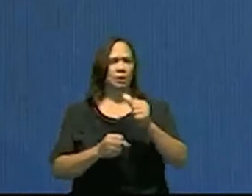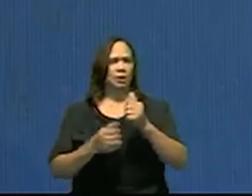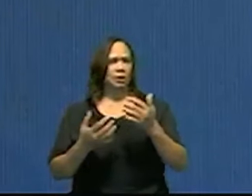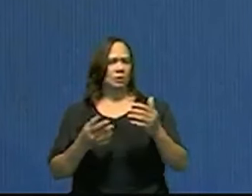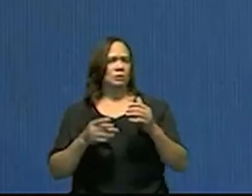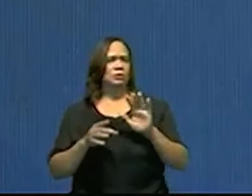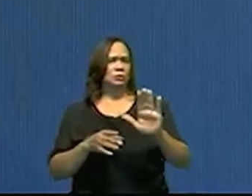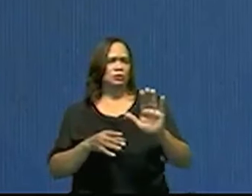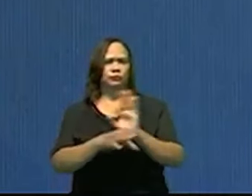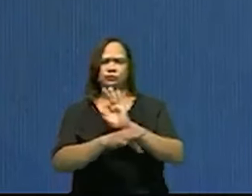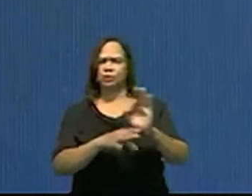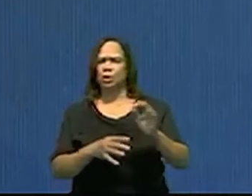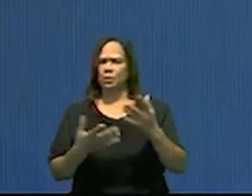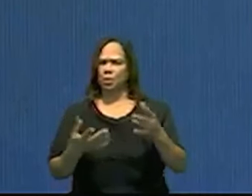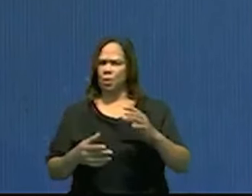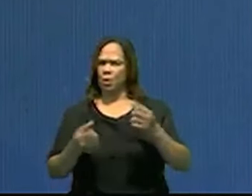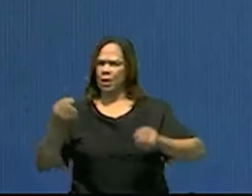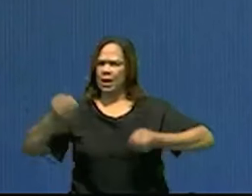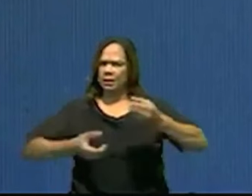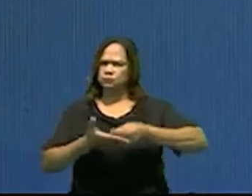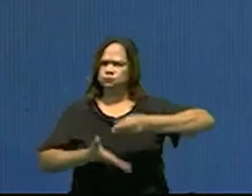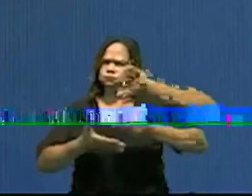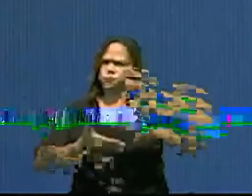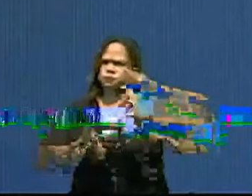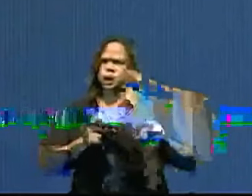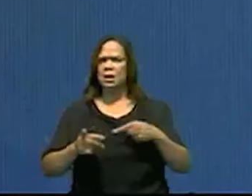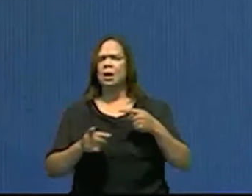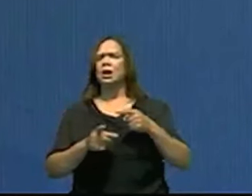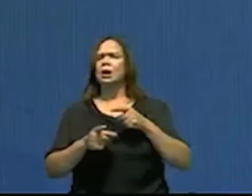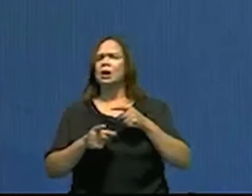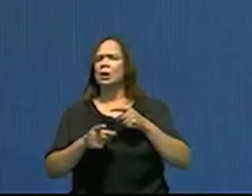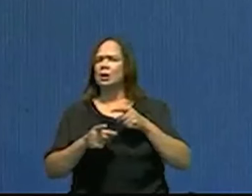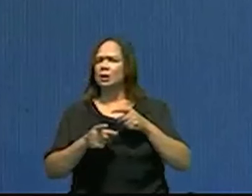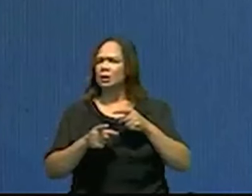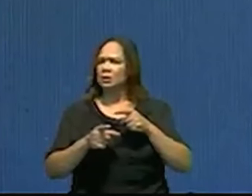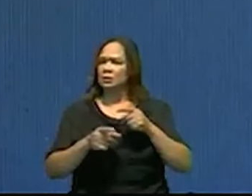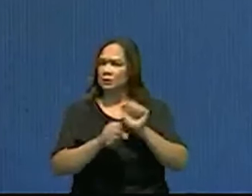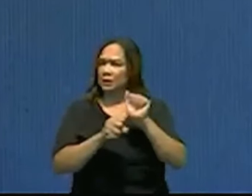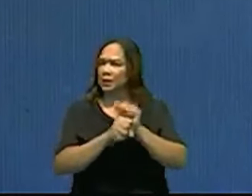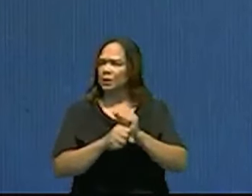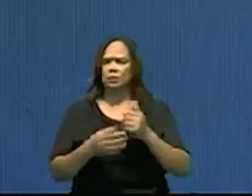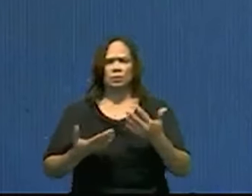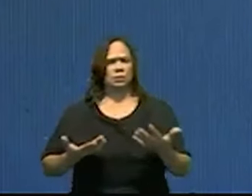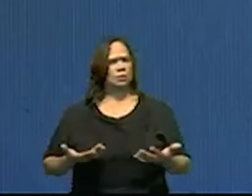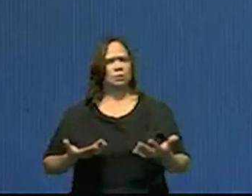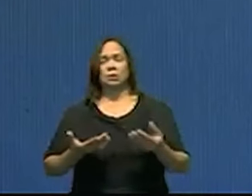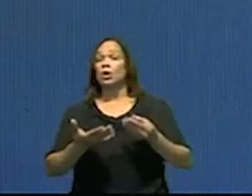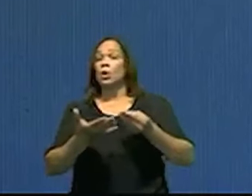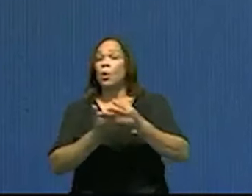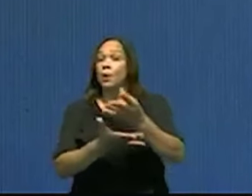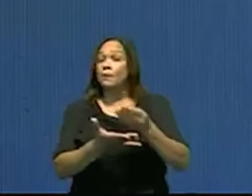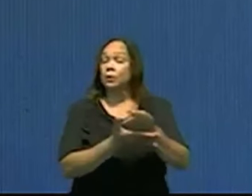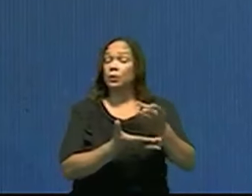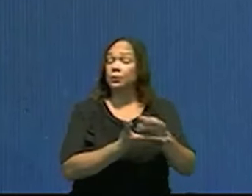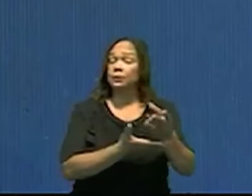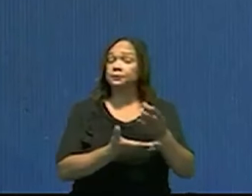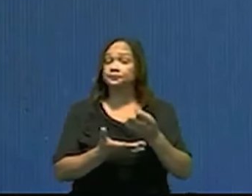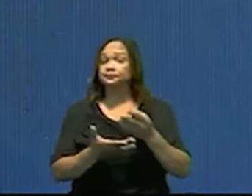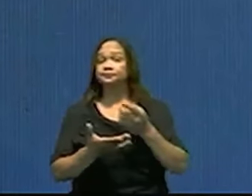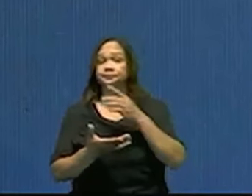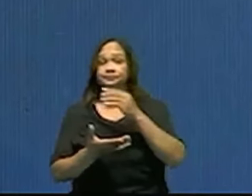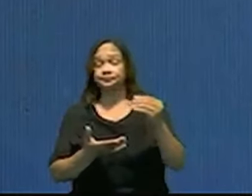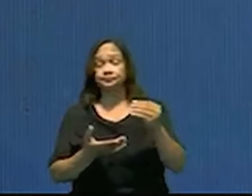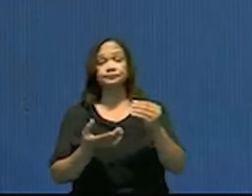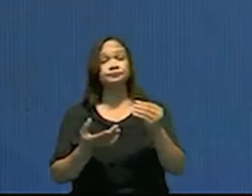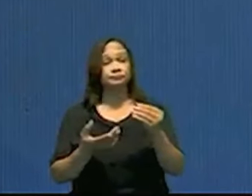a su función. Eso no debería de ser. las medidas relacionadas a la compra de vehículos que están